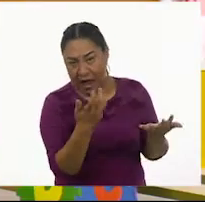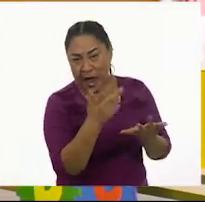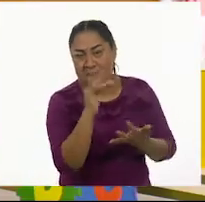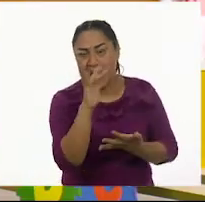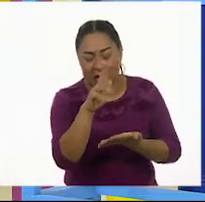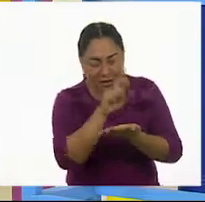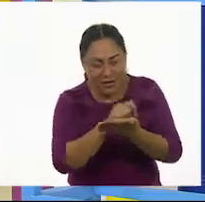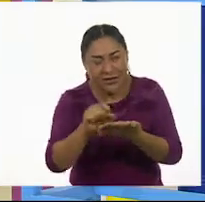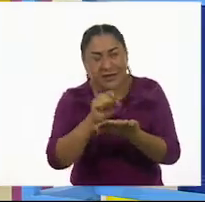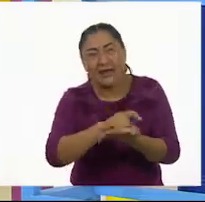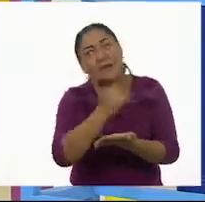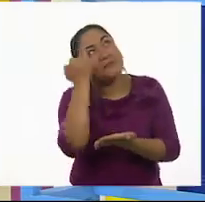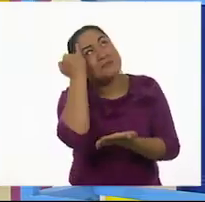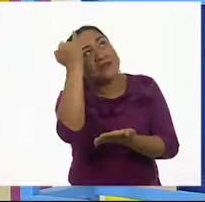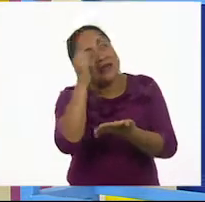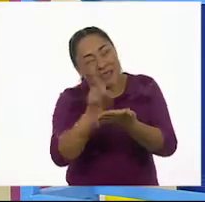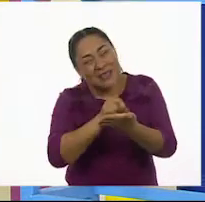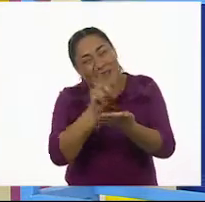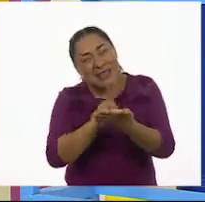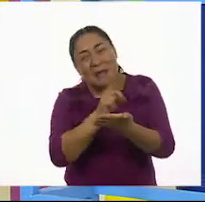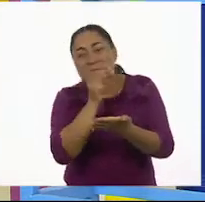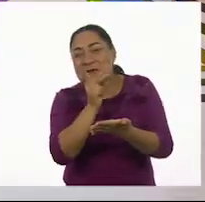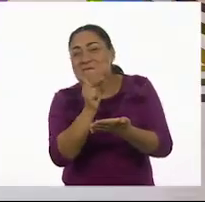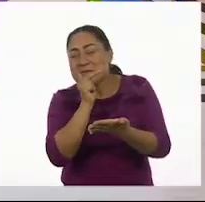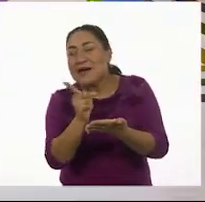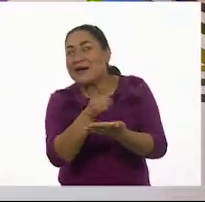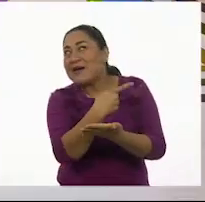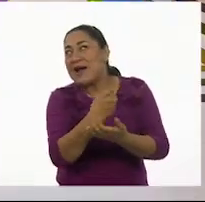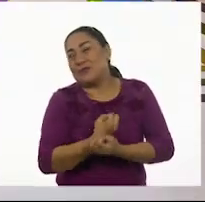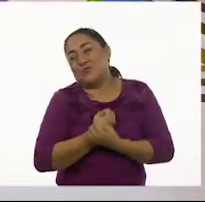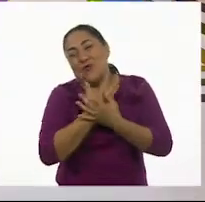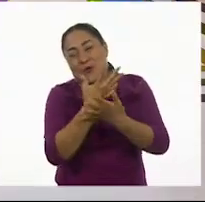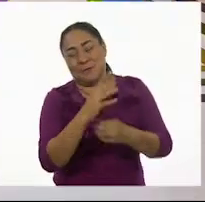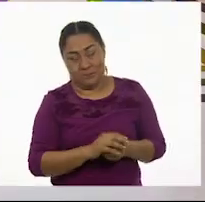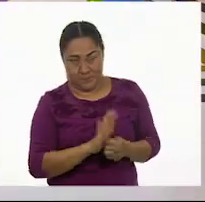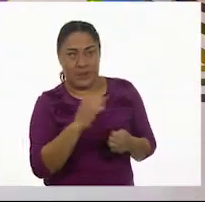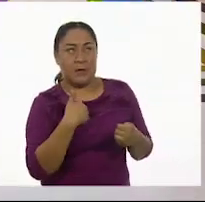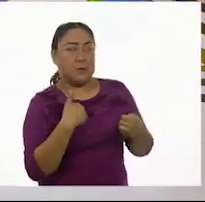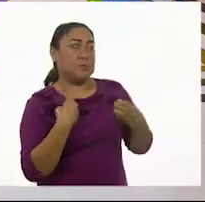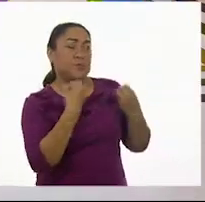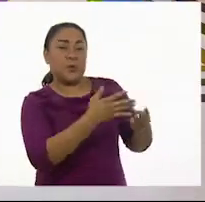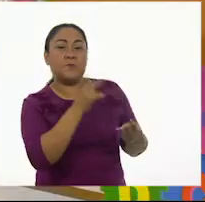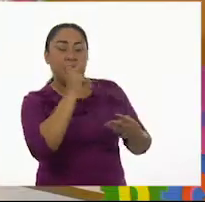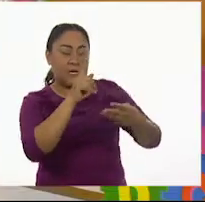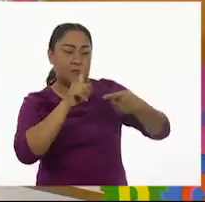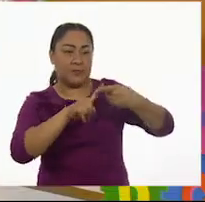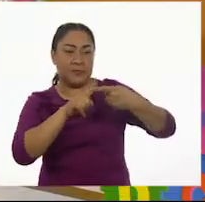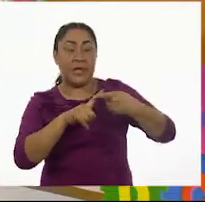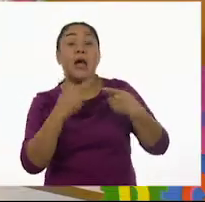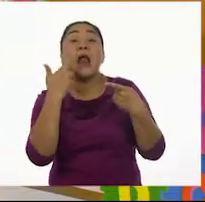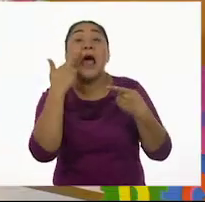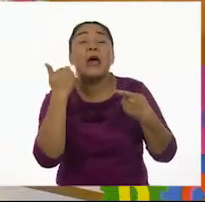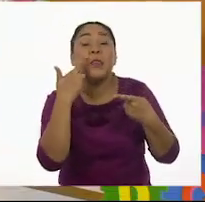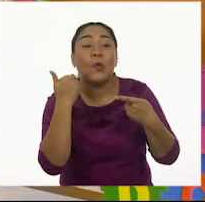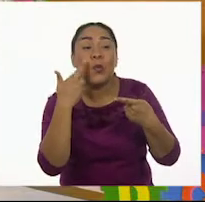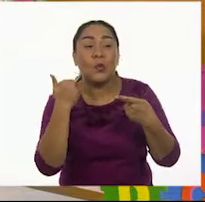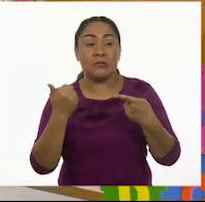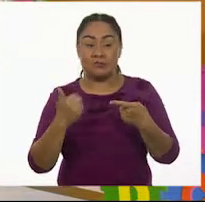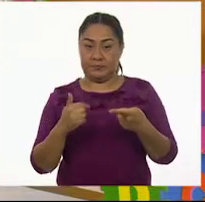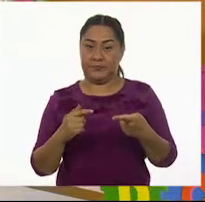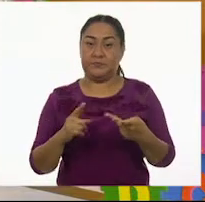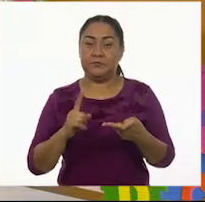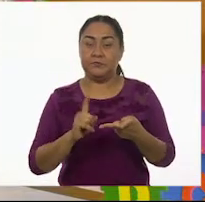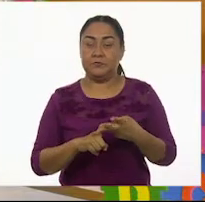Sí, yo quiero hacer mi diccionario poético. Vamos a darte tres palabras, ¿va? Tres. La primera será ratón. Ratón. La